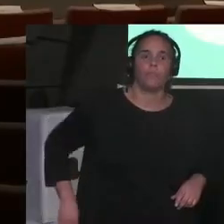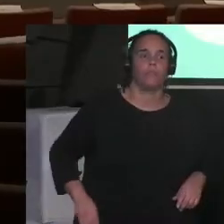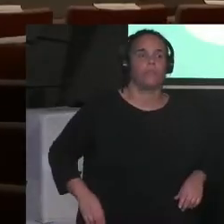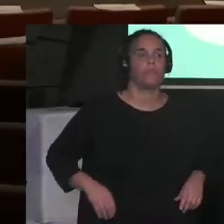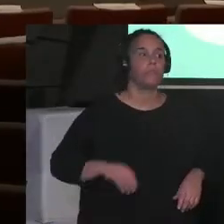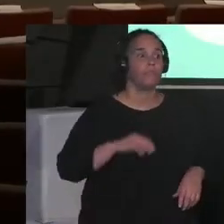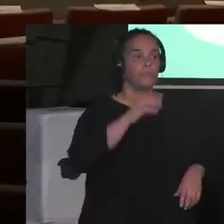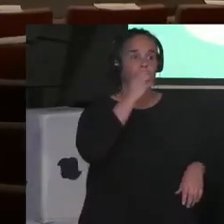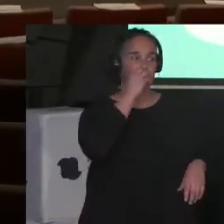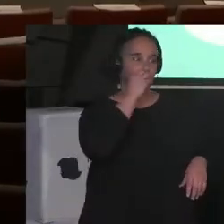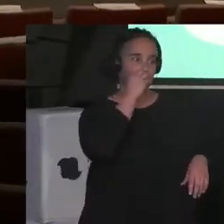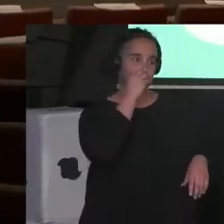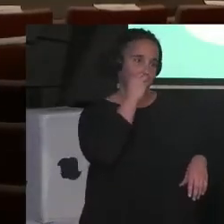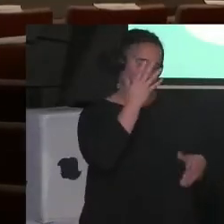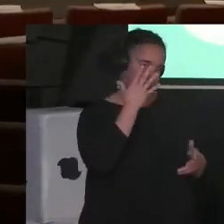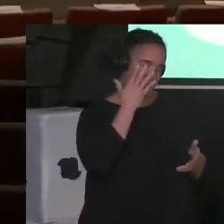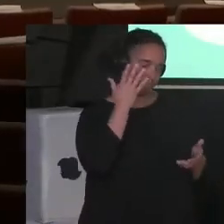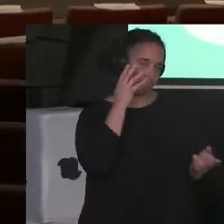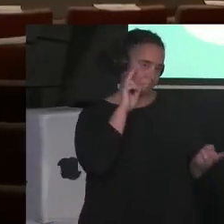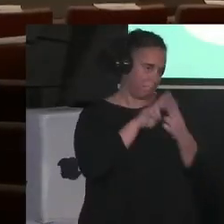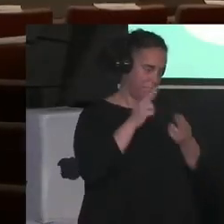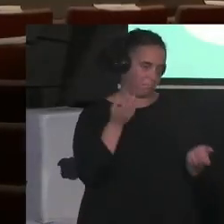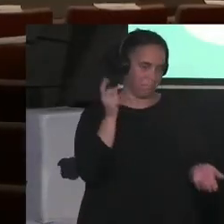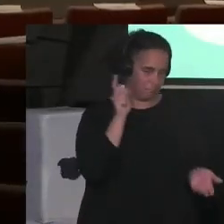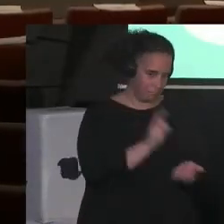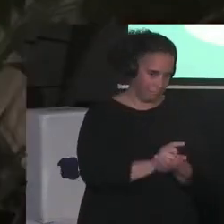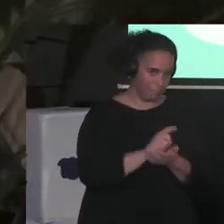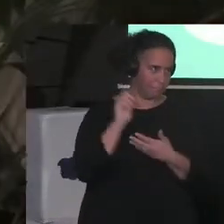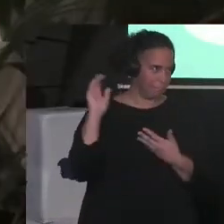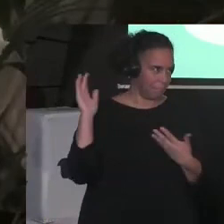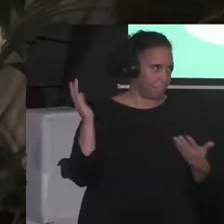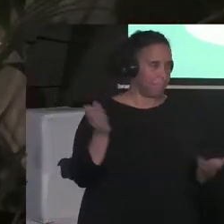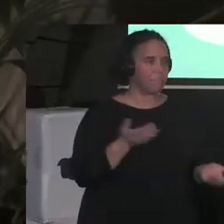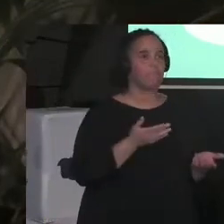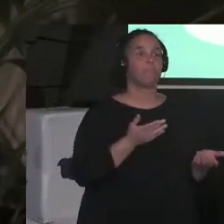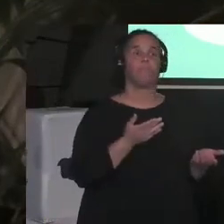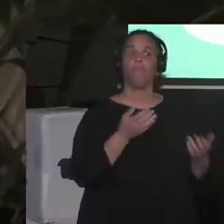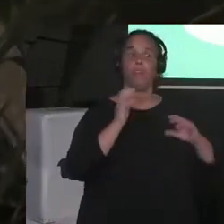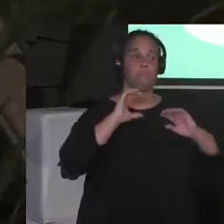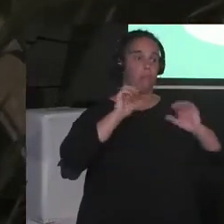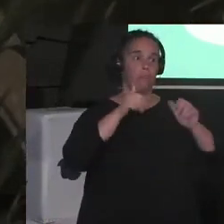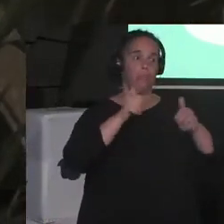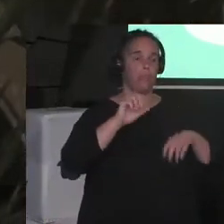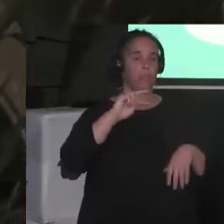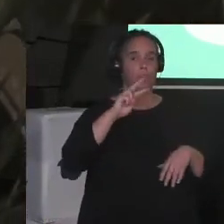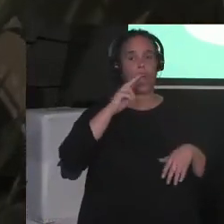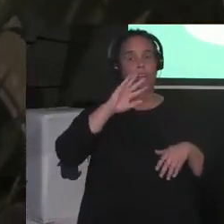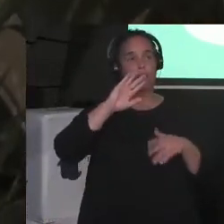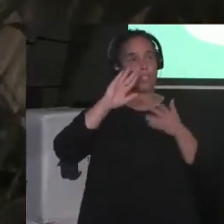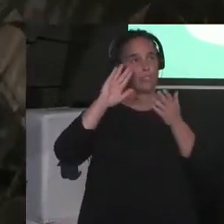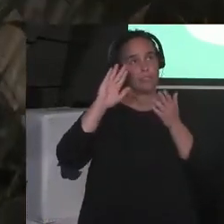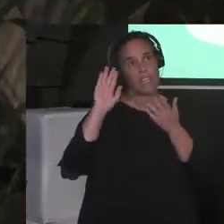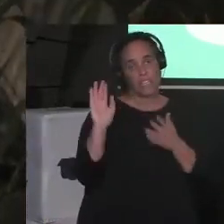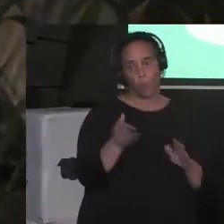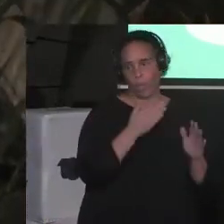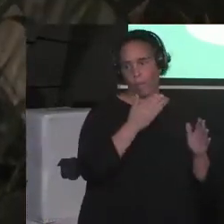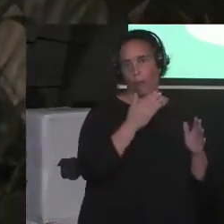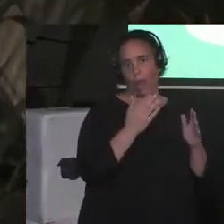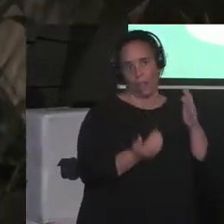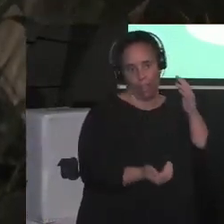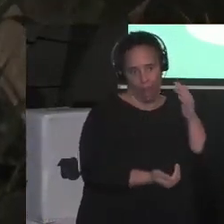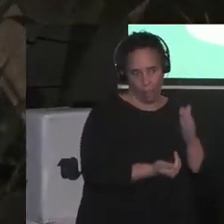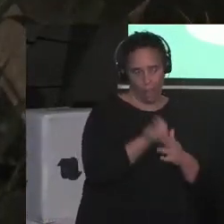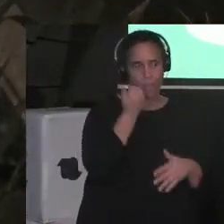Buenas de nuevo, vamos a ir arrancando con la segunda parte de la mañana, vamos a ver si podemos